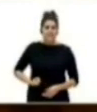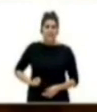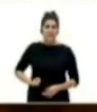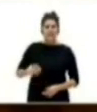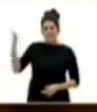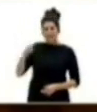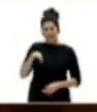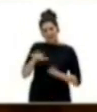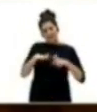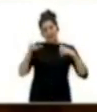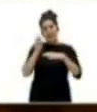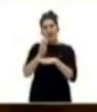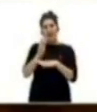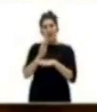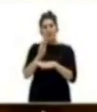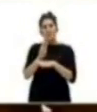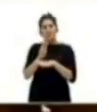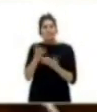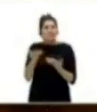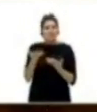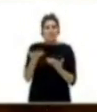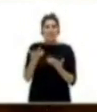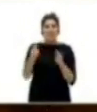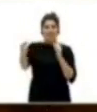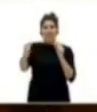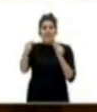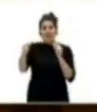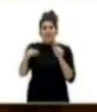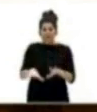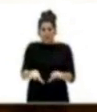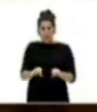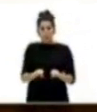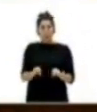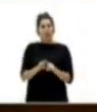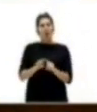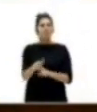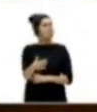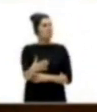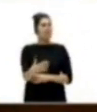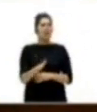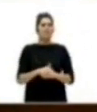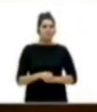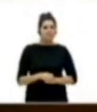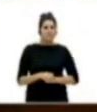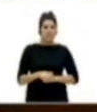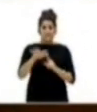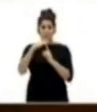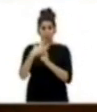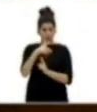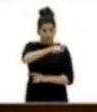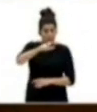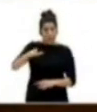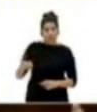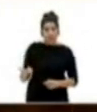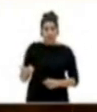venir al Parlamento y hacer un debate de investidura como si no pasara nada, como si la situación de la ciudadanía